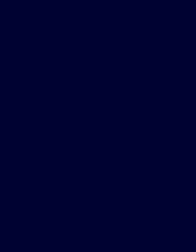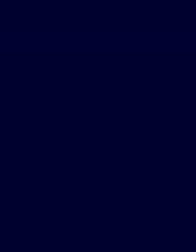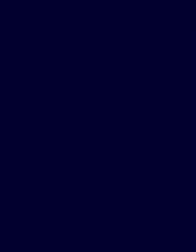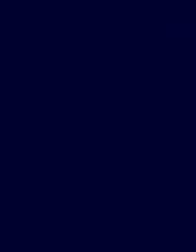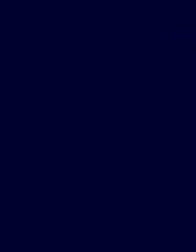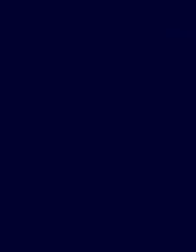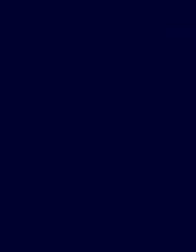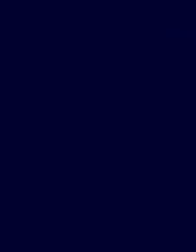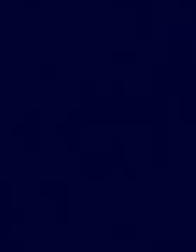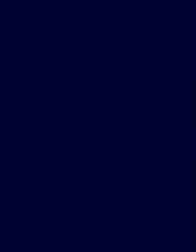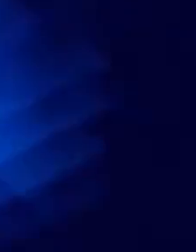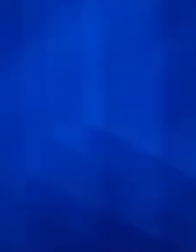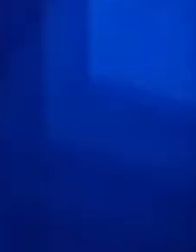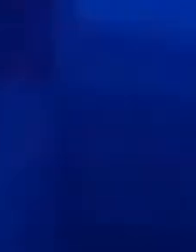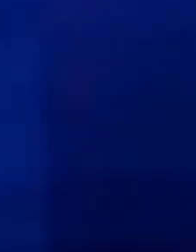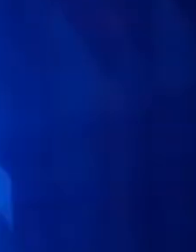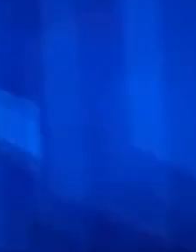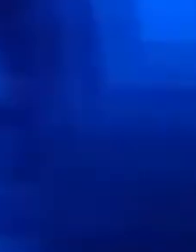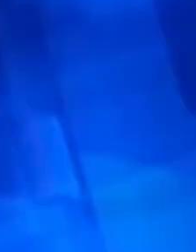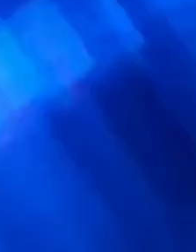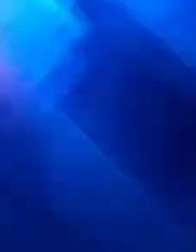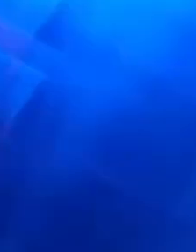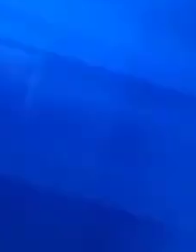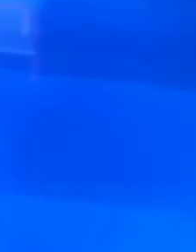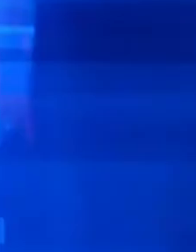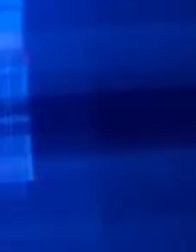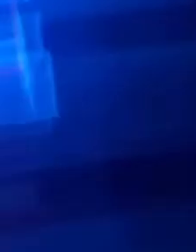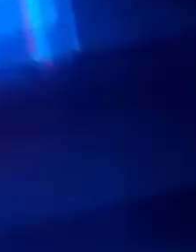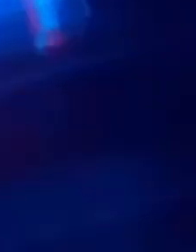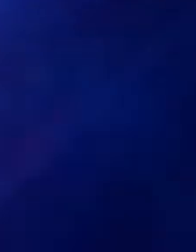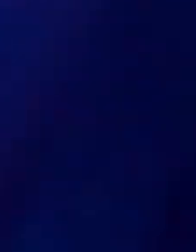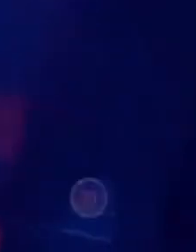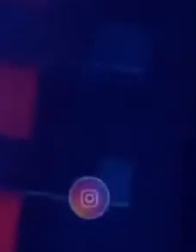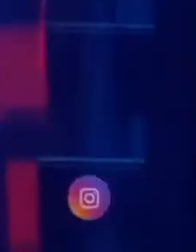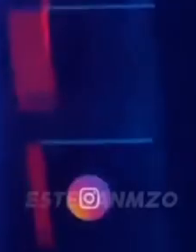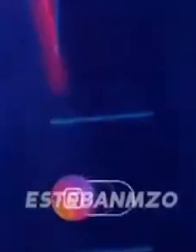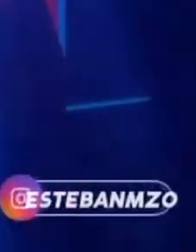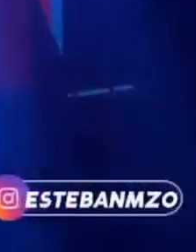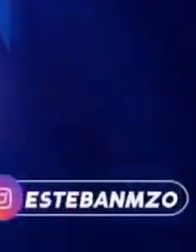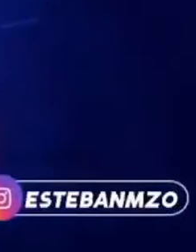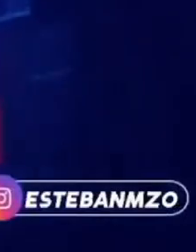municipales. Gracias. Gracias. Gracias. Gracias.